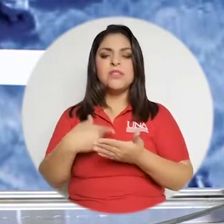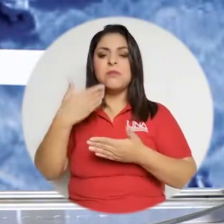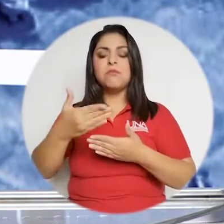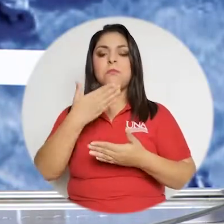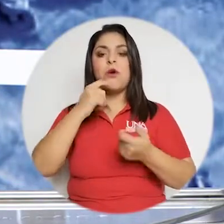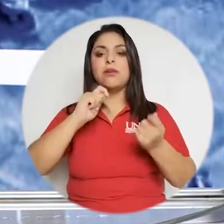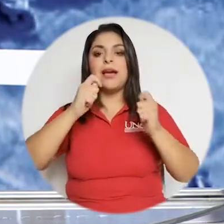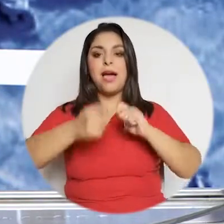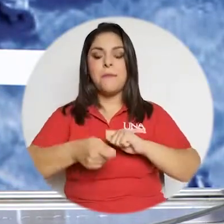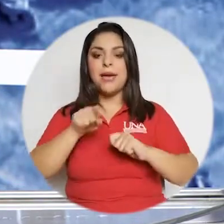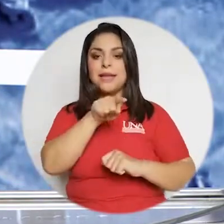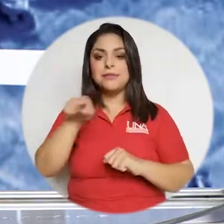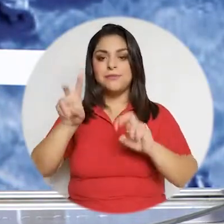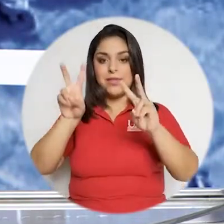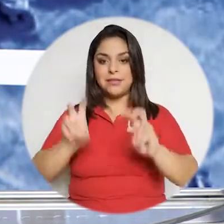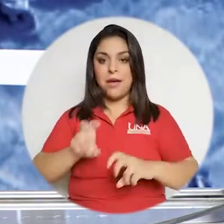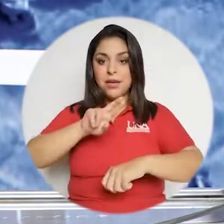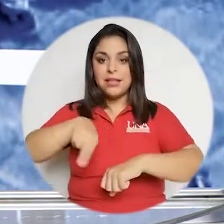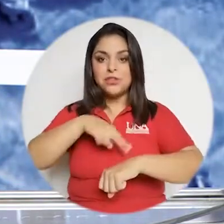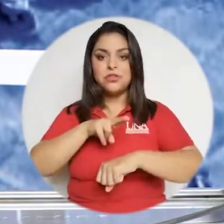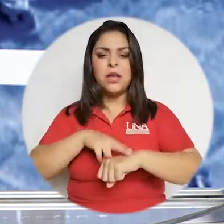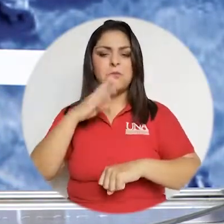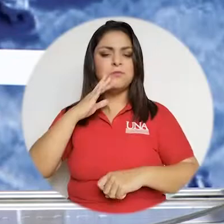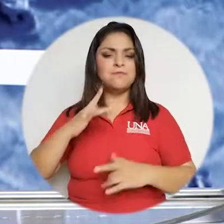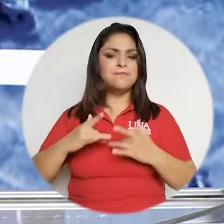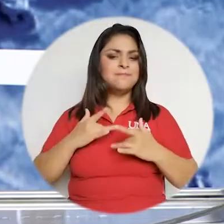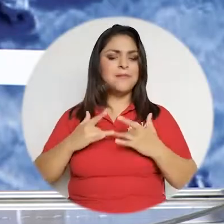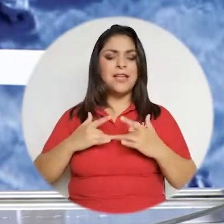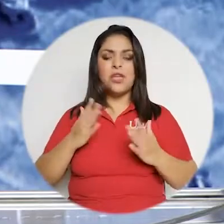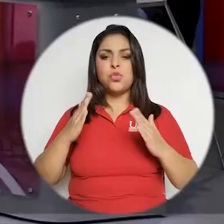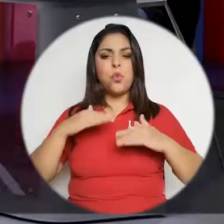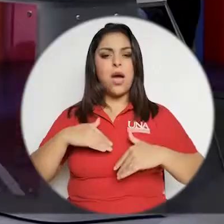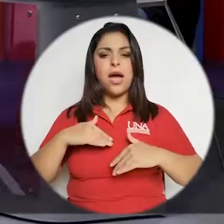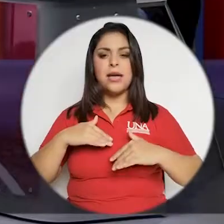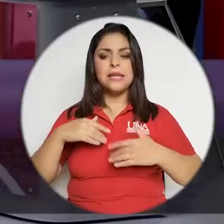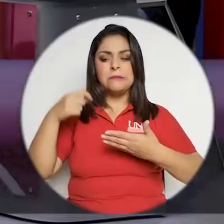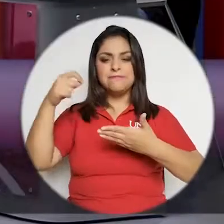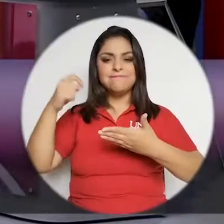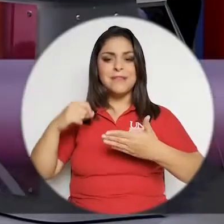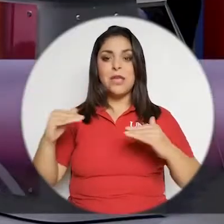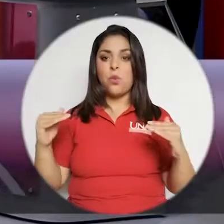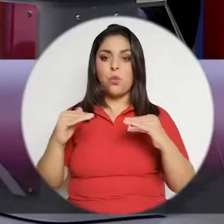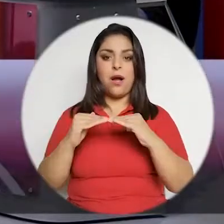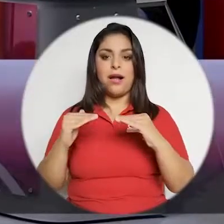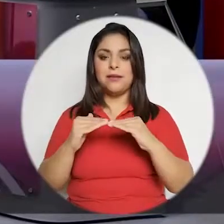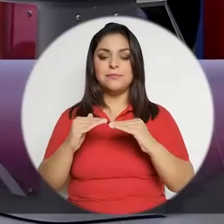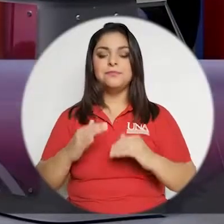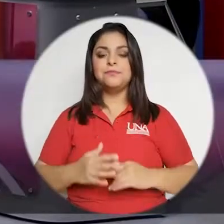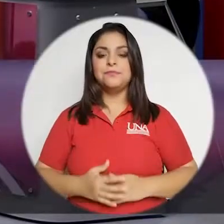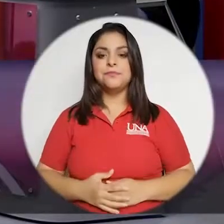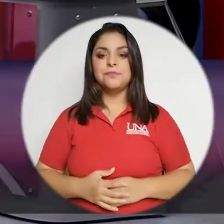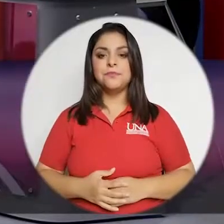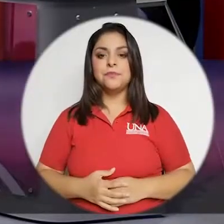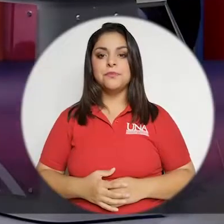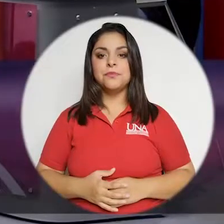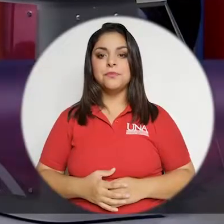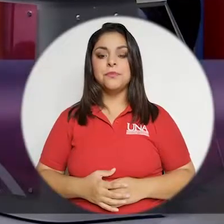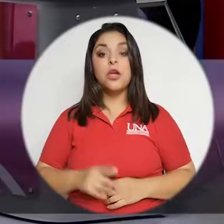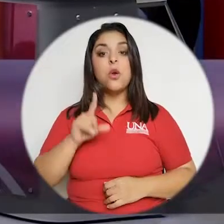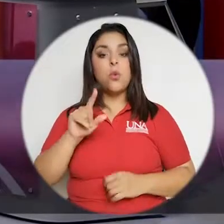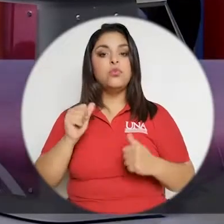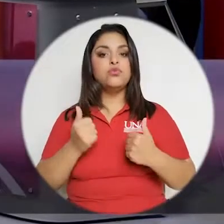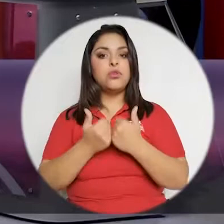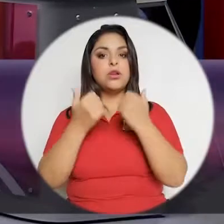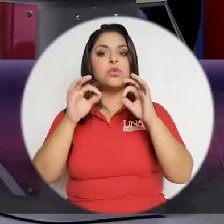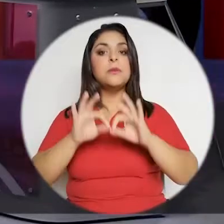fue un poco el argumento que llevó, ¿verdad? Que se replantearan estas pruebas nacionales, porque sentíamos que no estábamos evaluando en igualdad de condiciones.